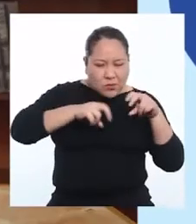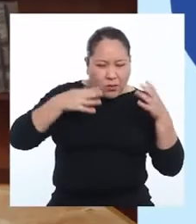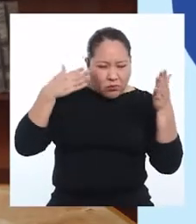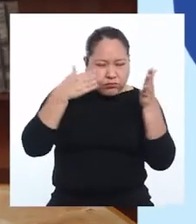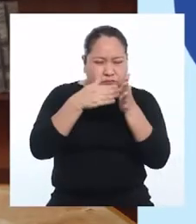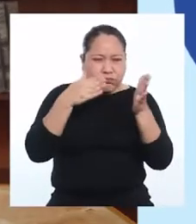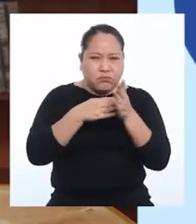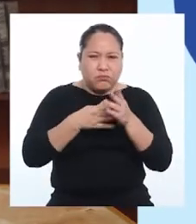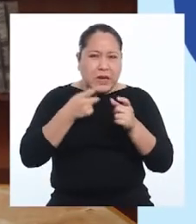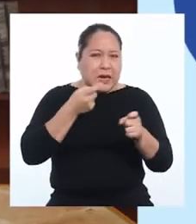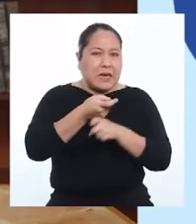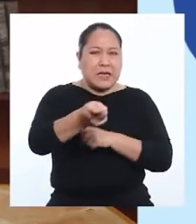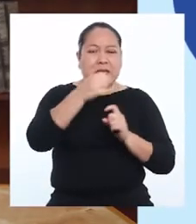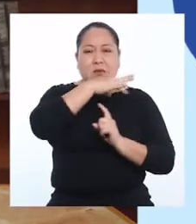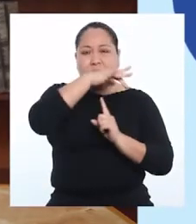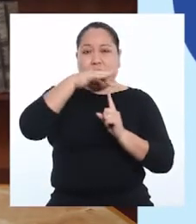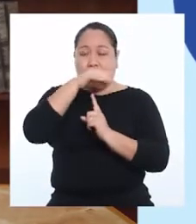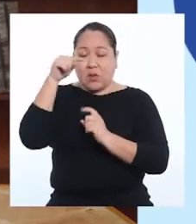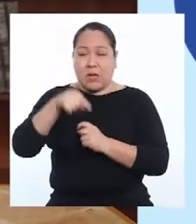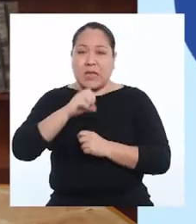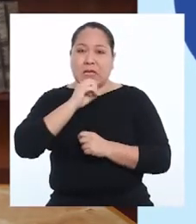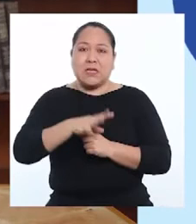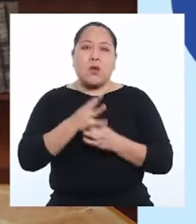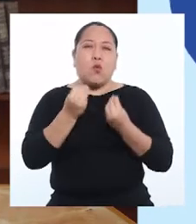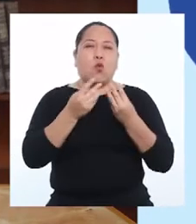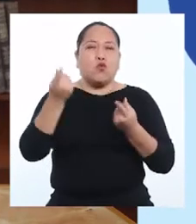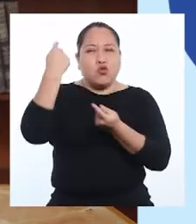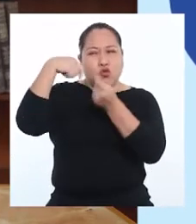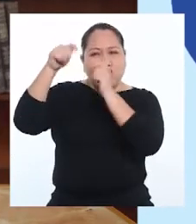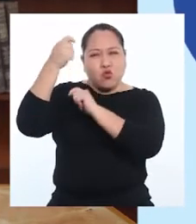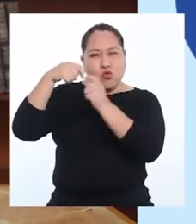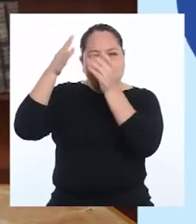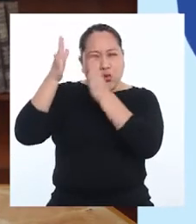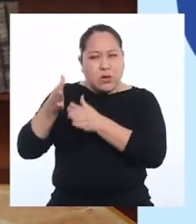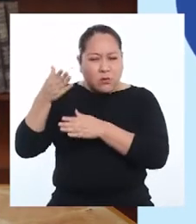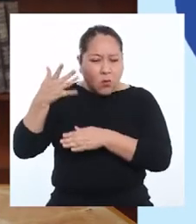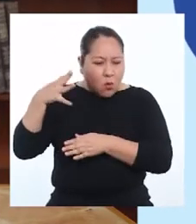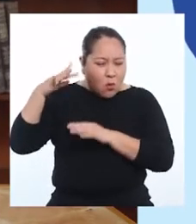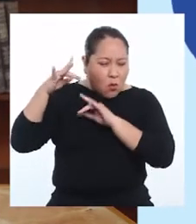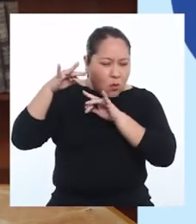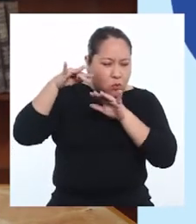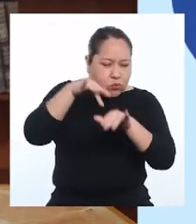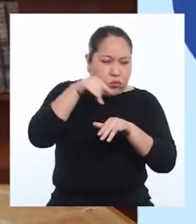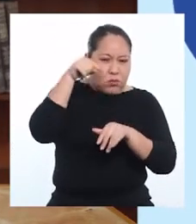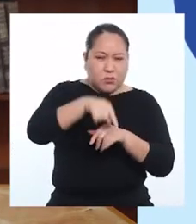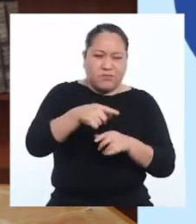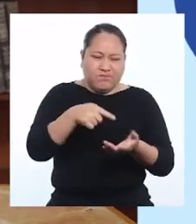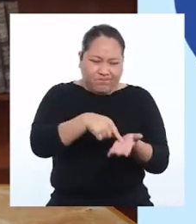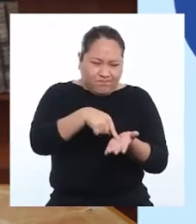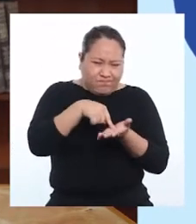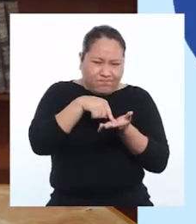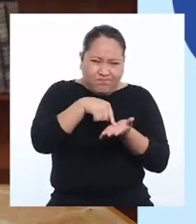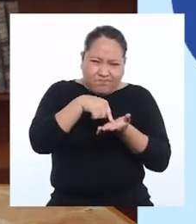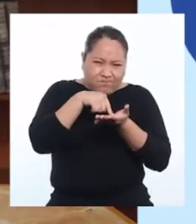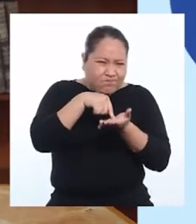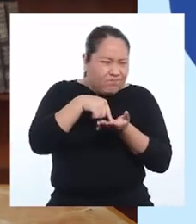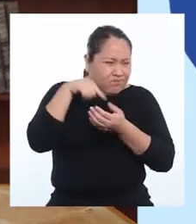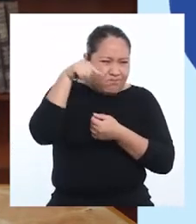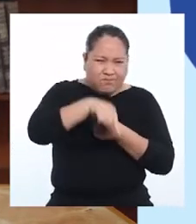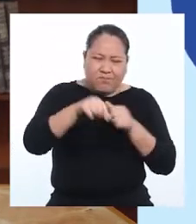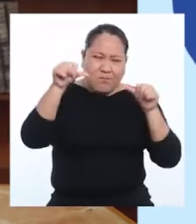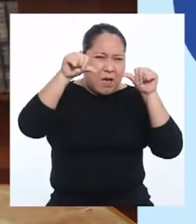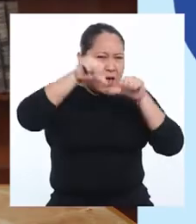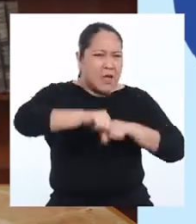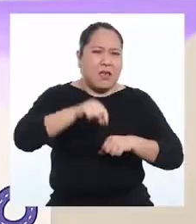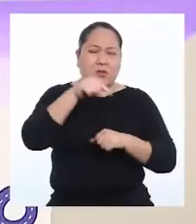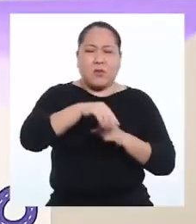impacto ambiental indican que la saturación turística ejerce una presión negativa sobre el